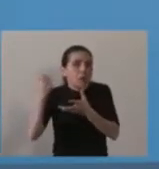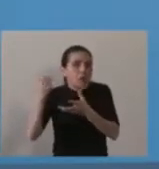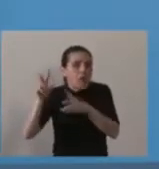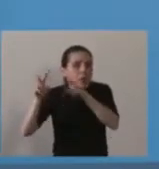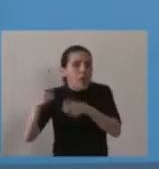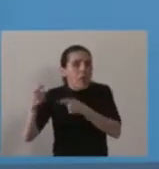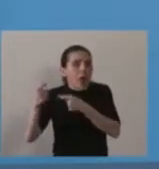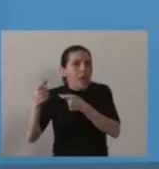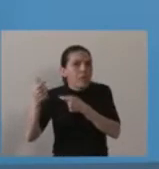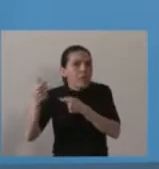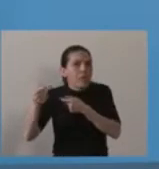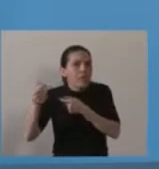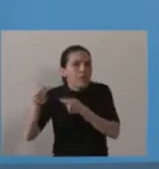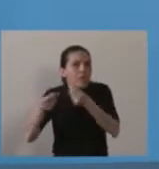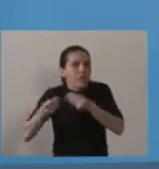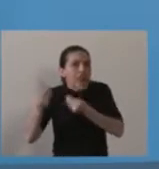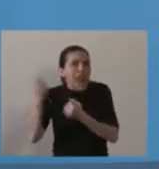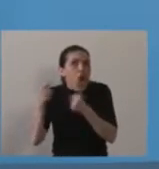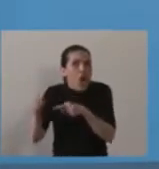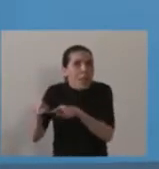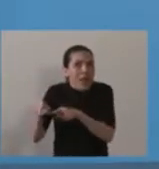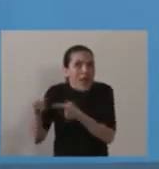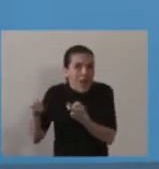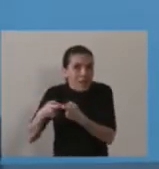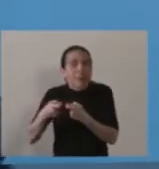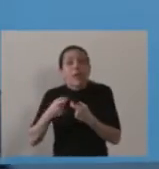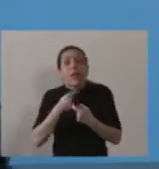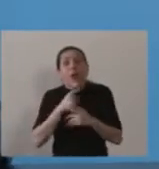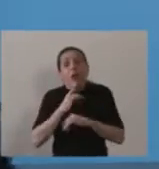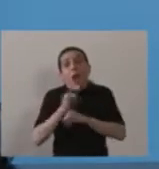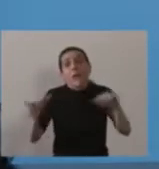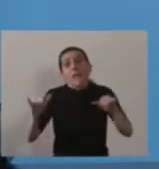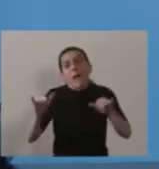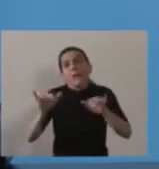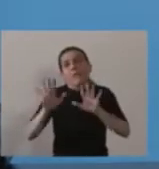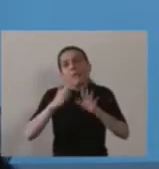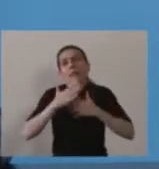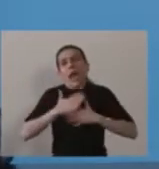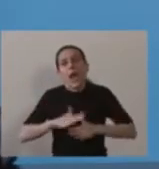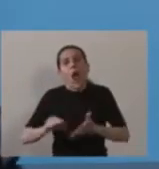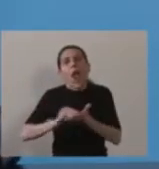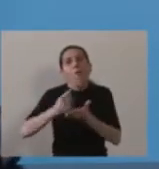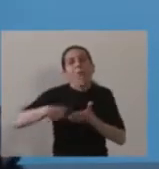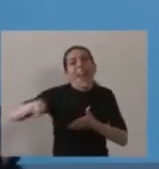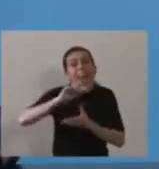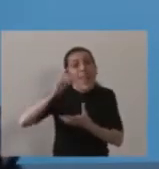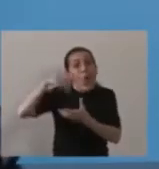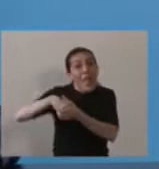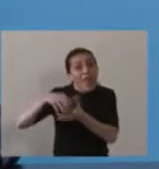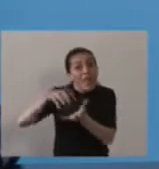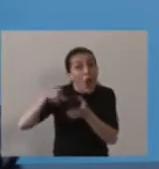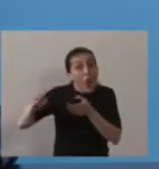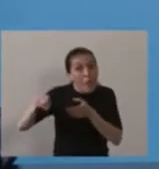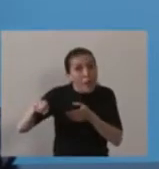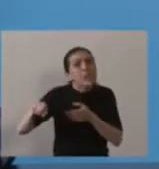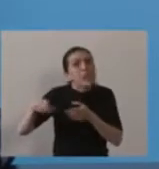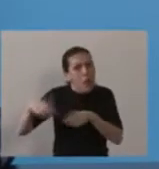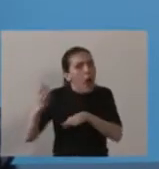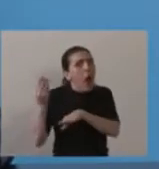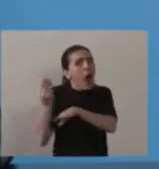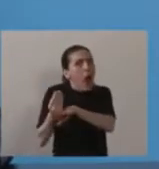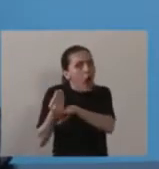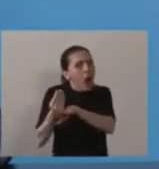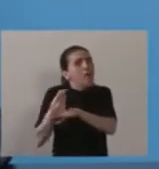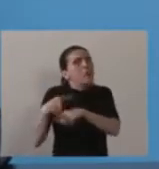Quiero darle tranquilidad a todos los trabajadores de la empresa, que continuarán en sus puestos de trabajo